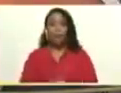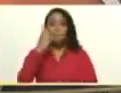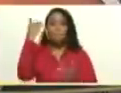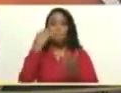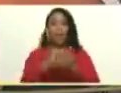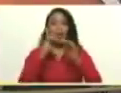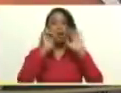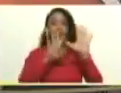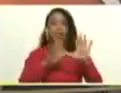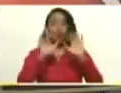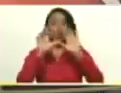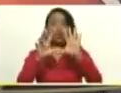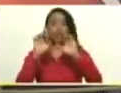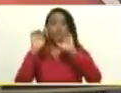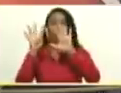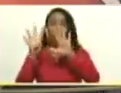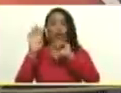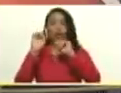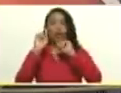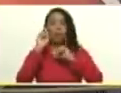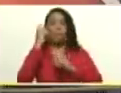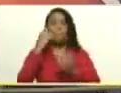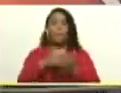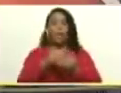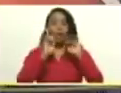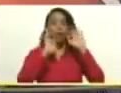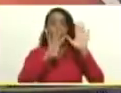1989, 92, 99.